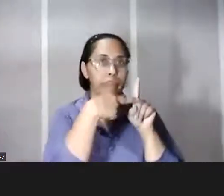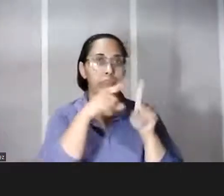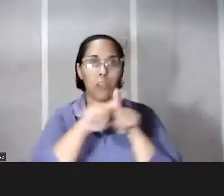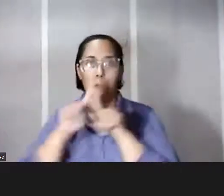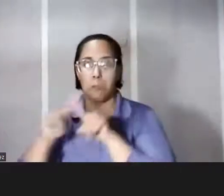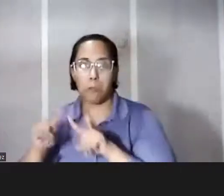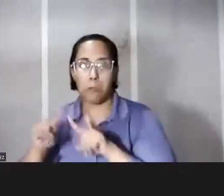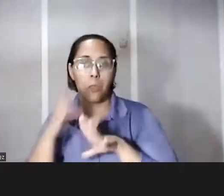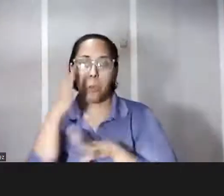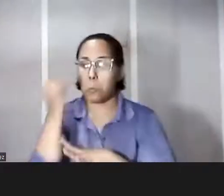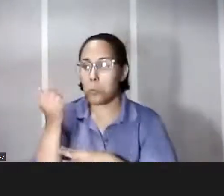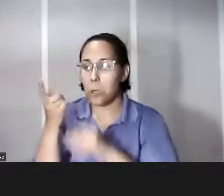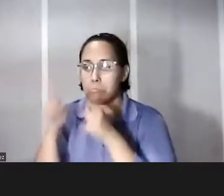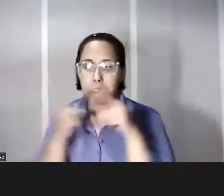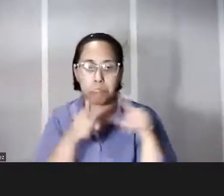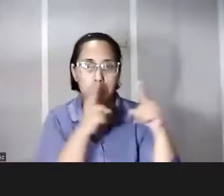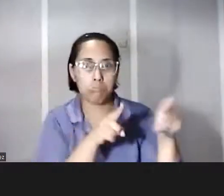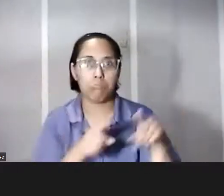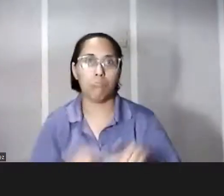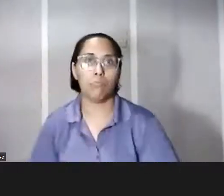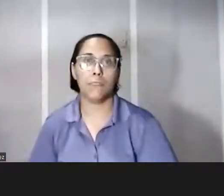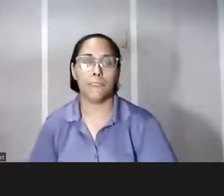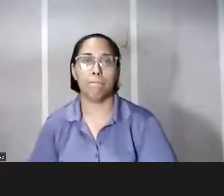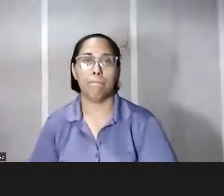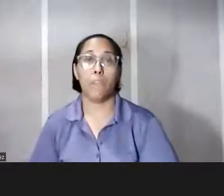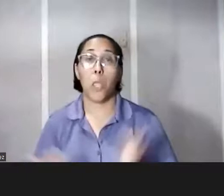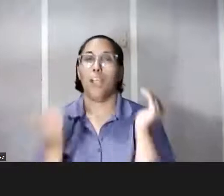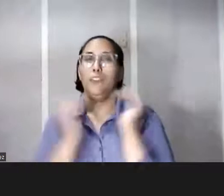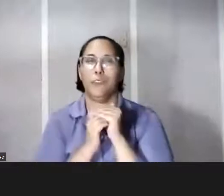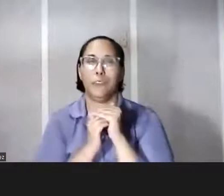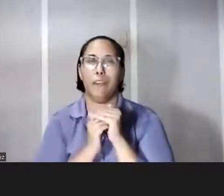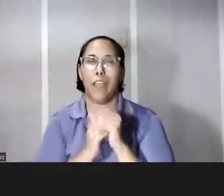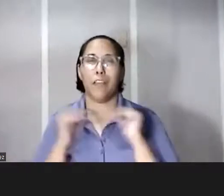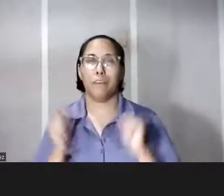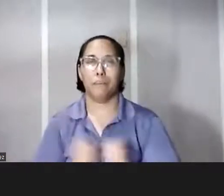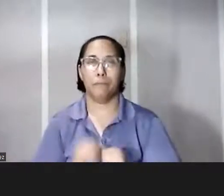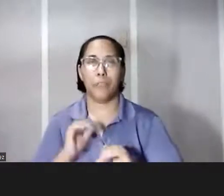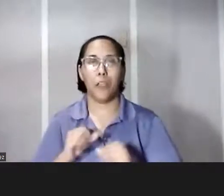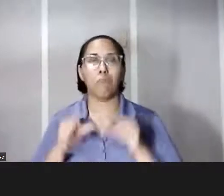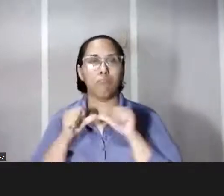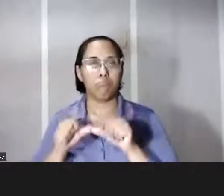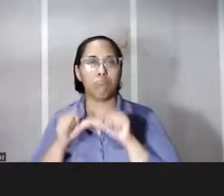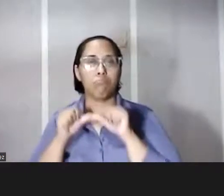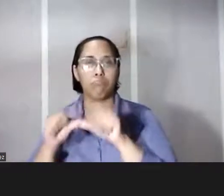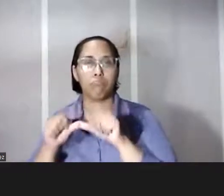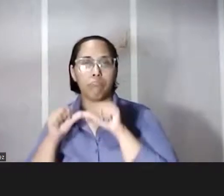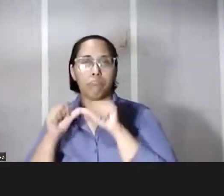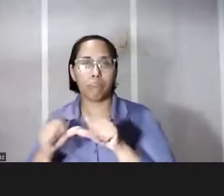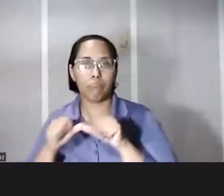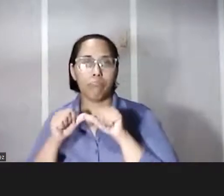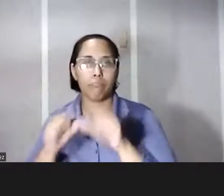porqués de lo que ocurrió y reitero esa voracidad ese ritmo